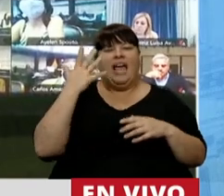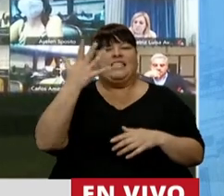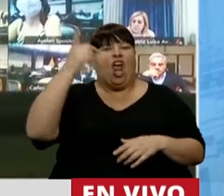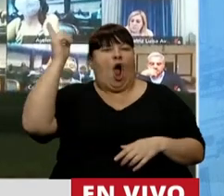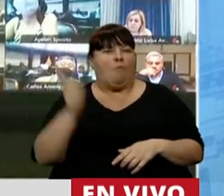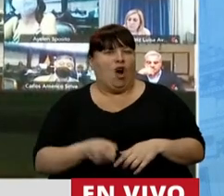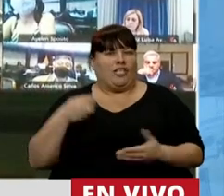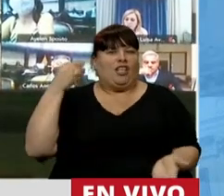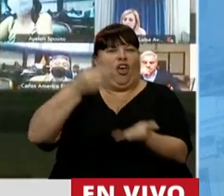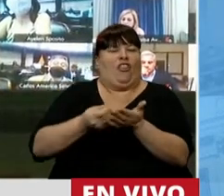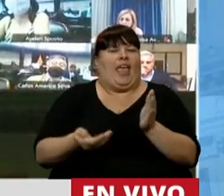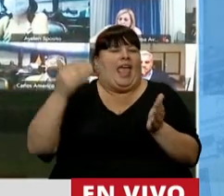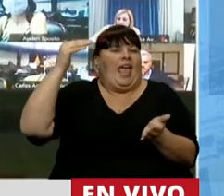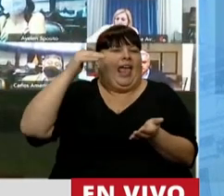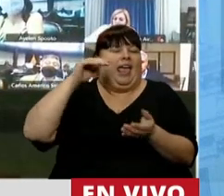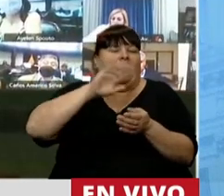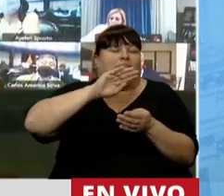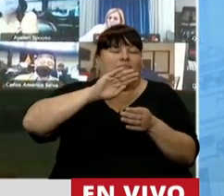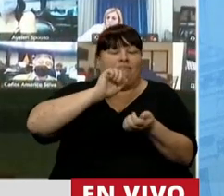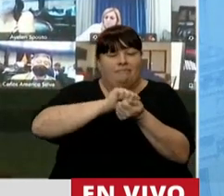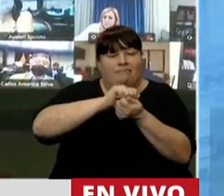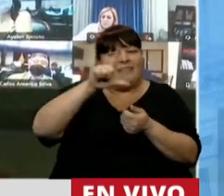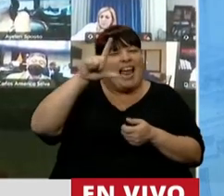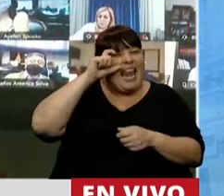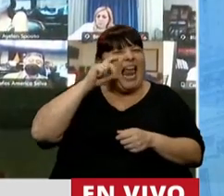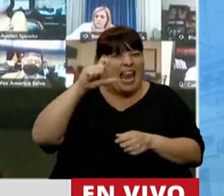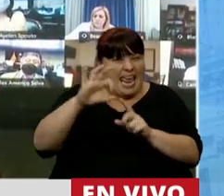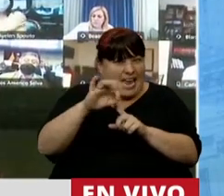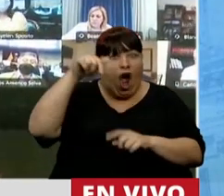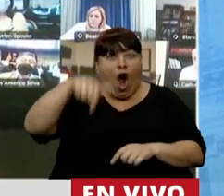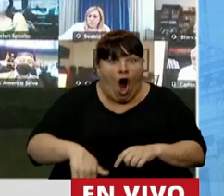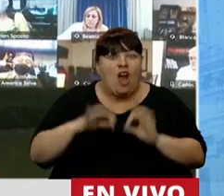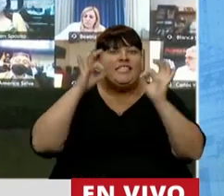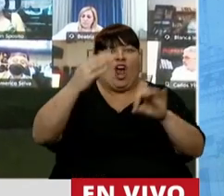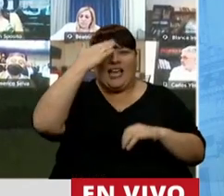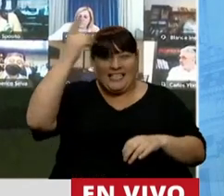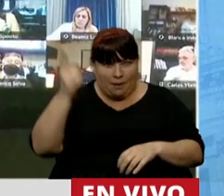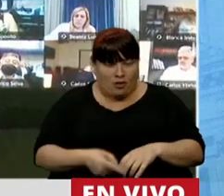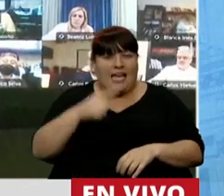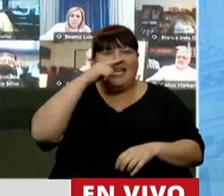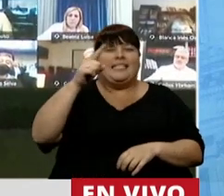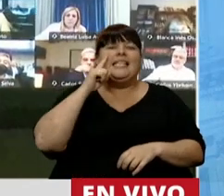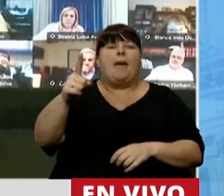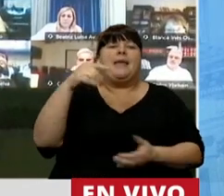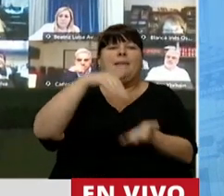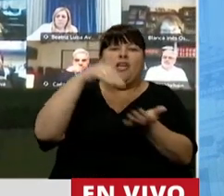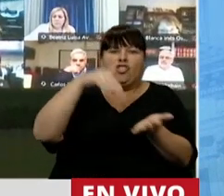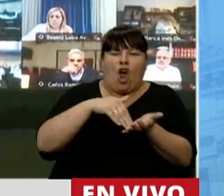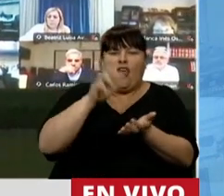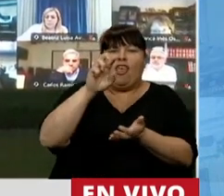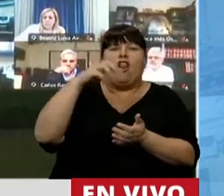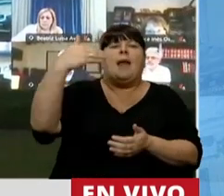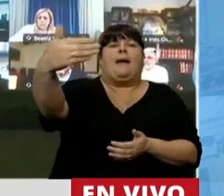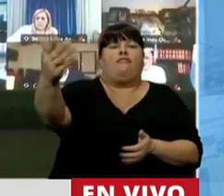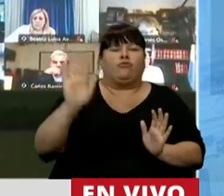% de emisión de LELIC. Hoy está en el 15%, 7 mil millones de dólares